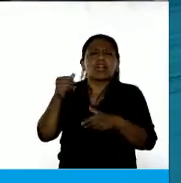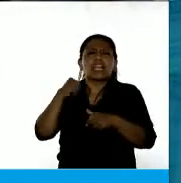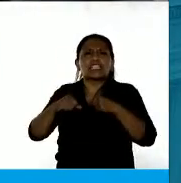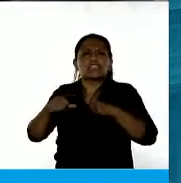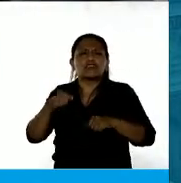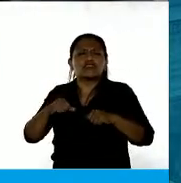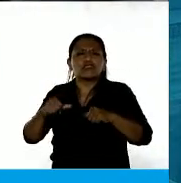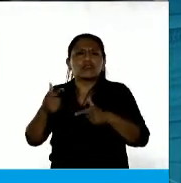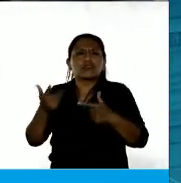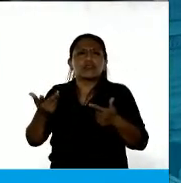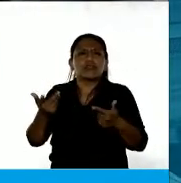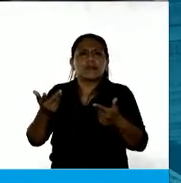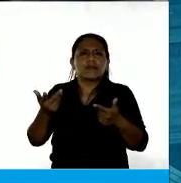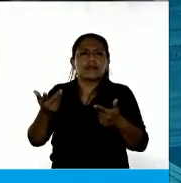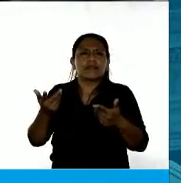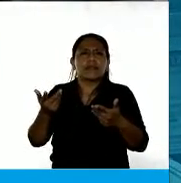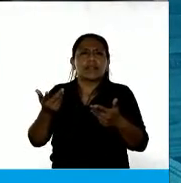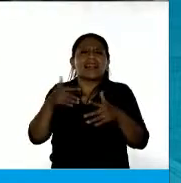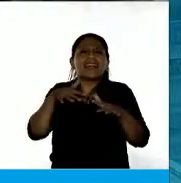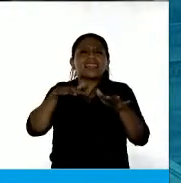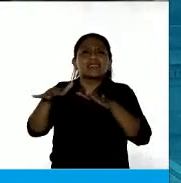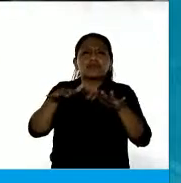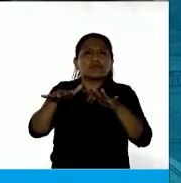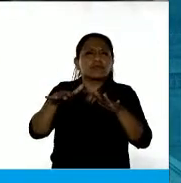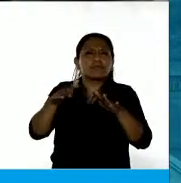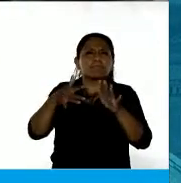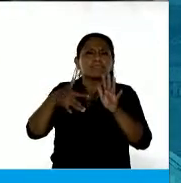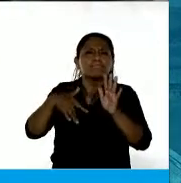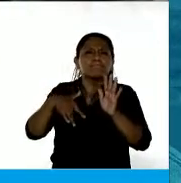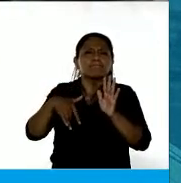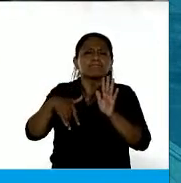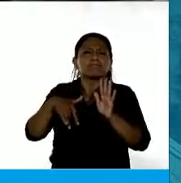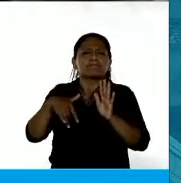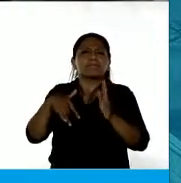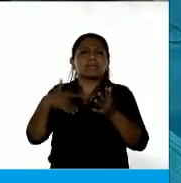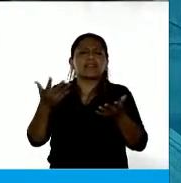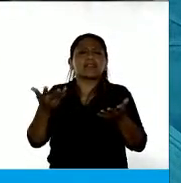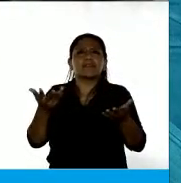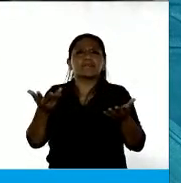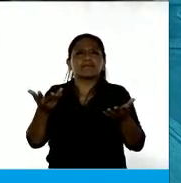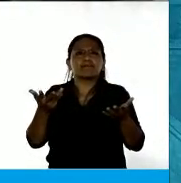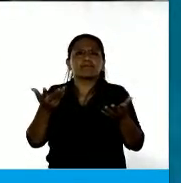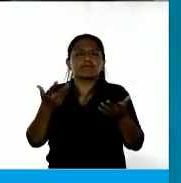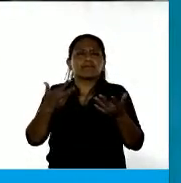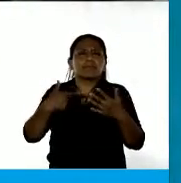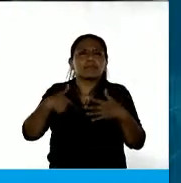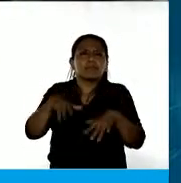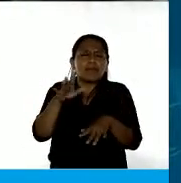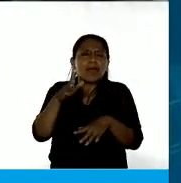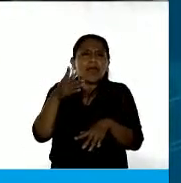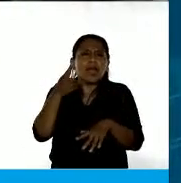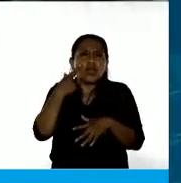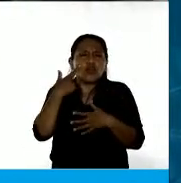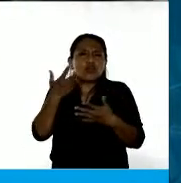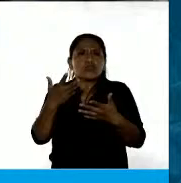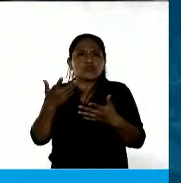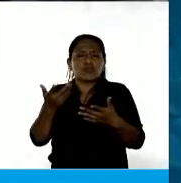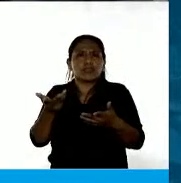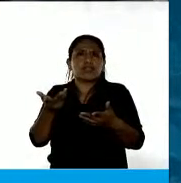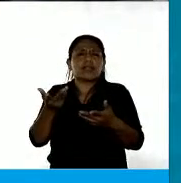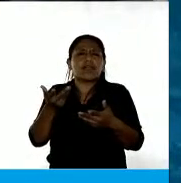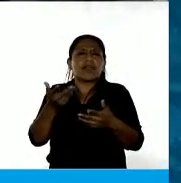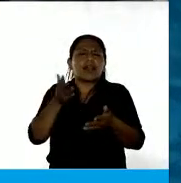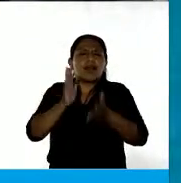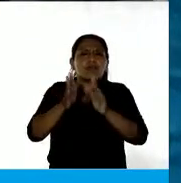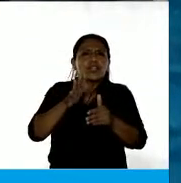Digamos, la situación más común en las violencias de género